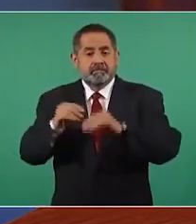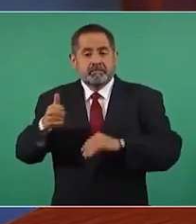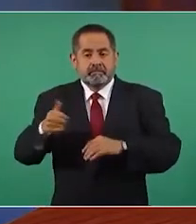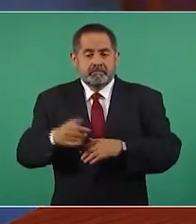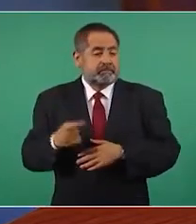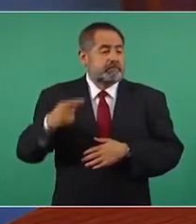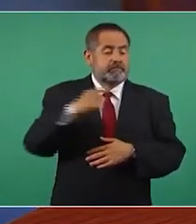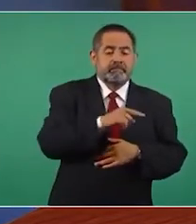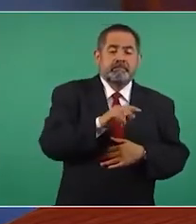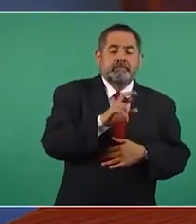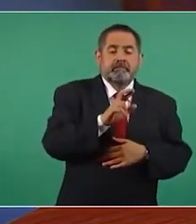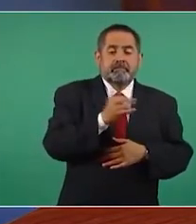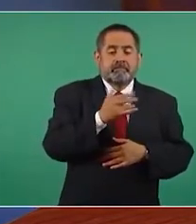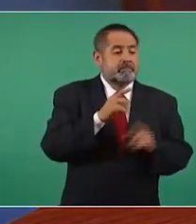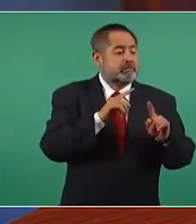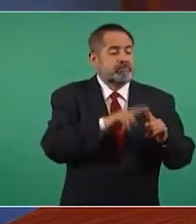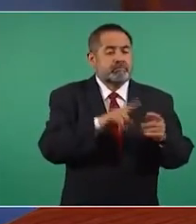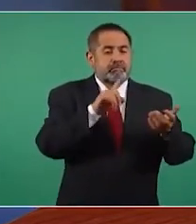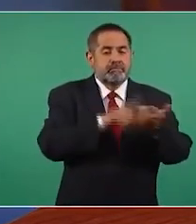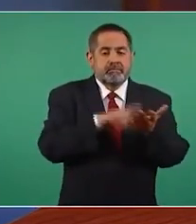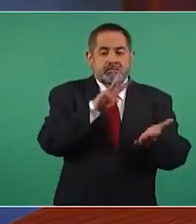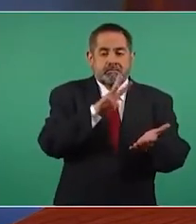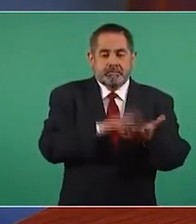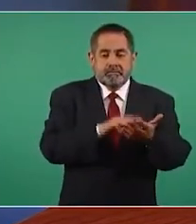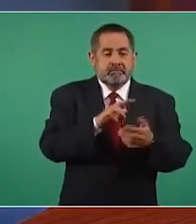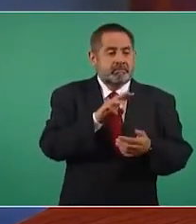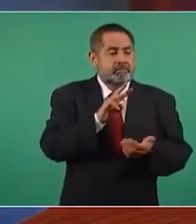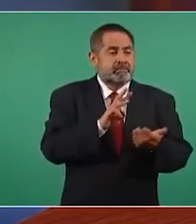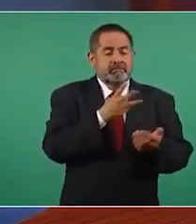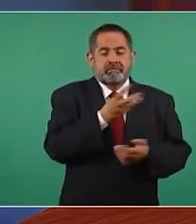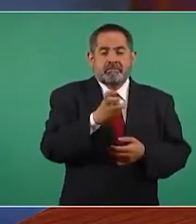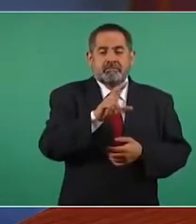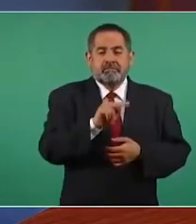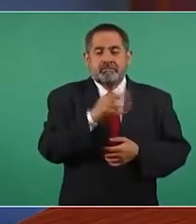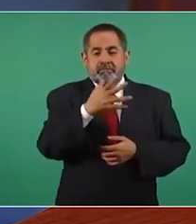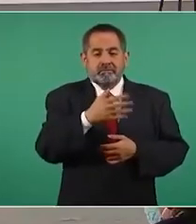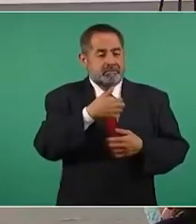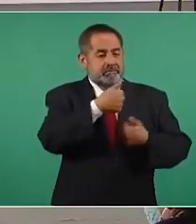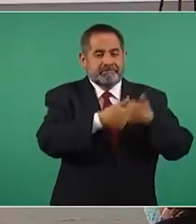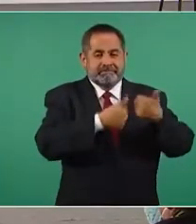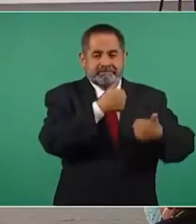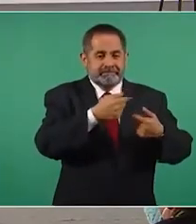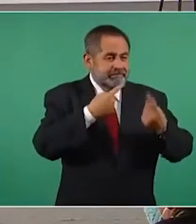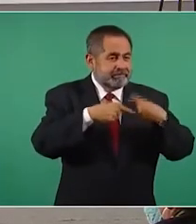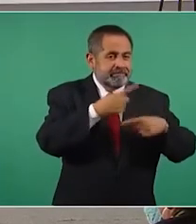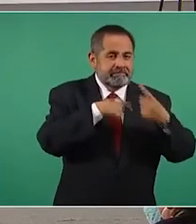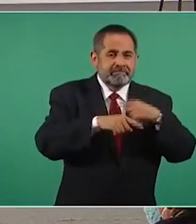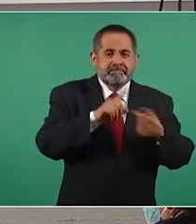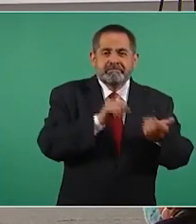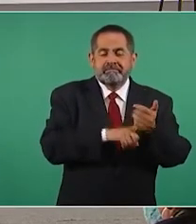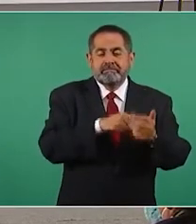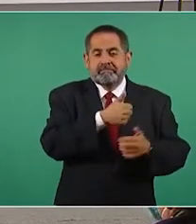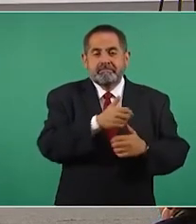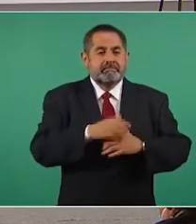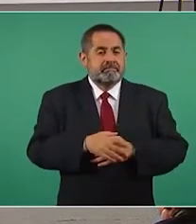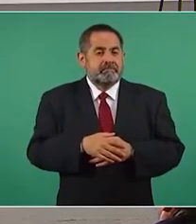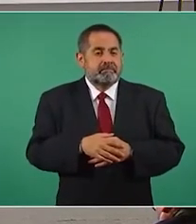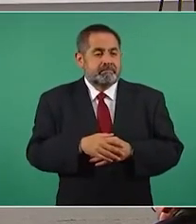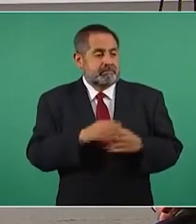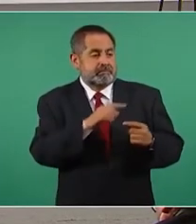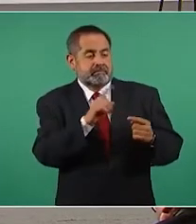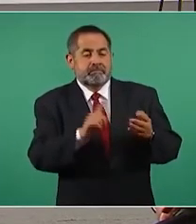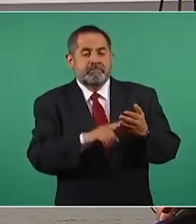señor Raimundo Rivapalacios tiene 3.384 interacciones interacciones sólo en me gusta. El último tiene 1